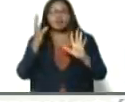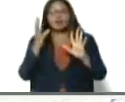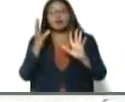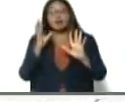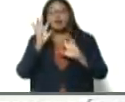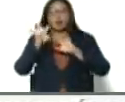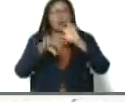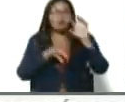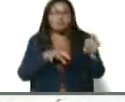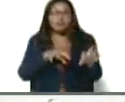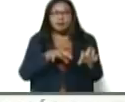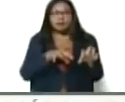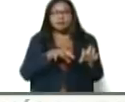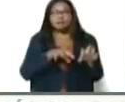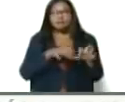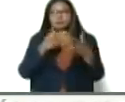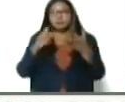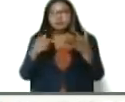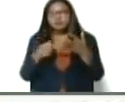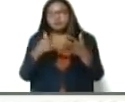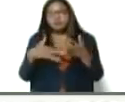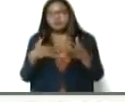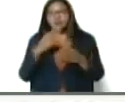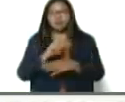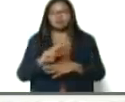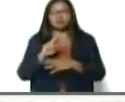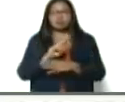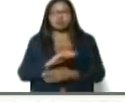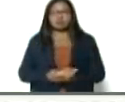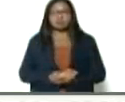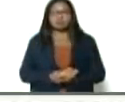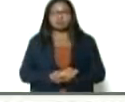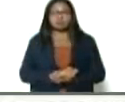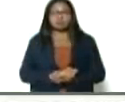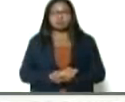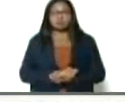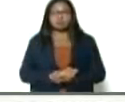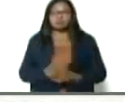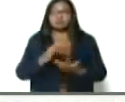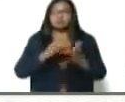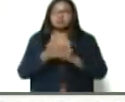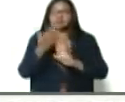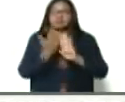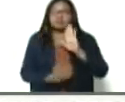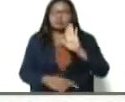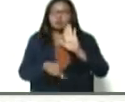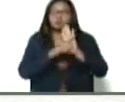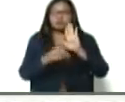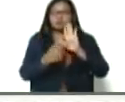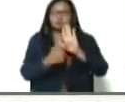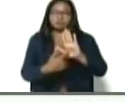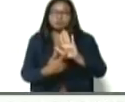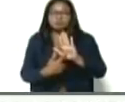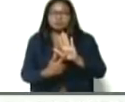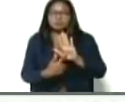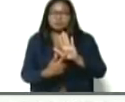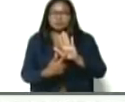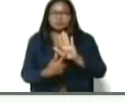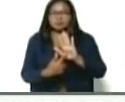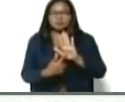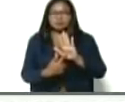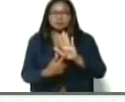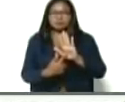caprina, que es hablar de la ganadería de los pequeños rumiantes, que entre otras cosas contempla parte de lo que el